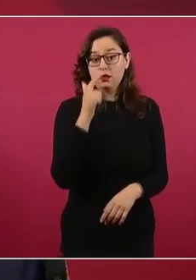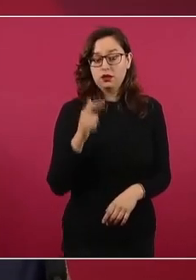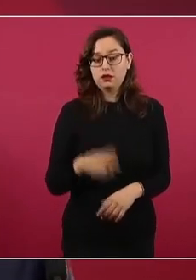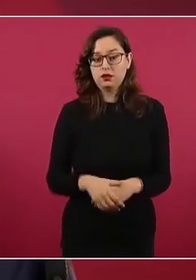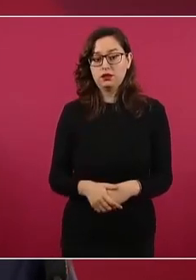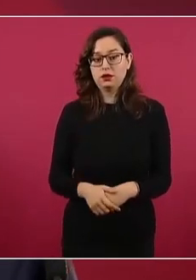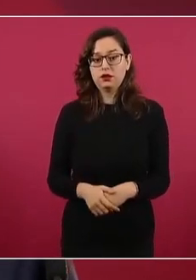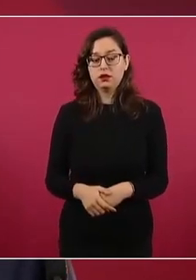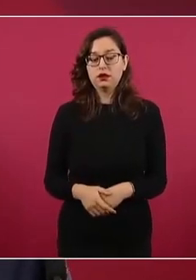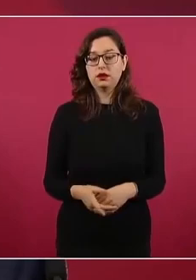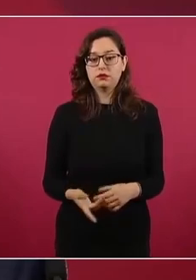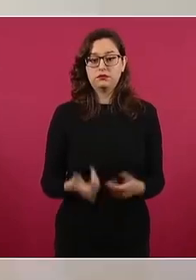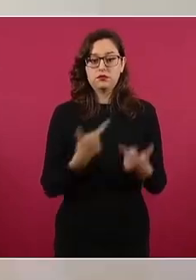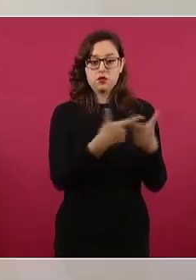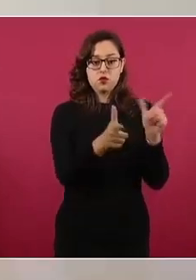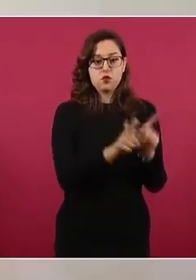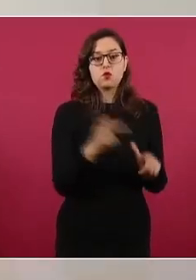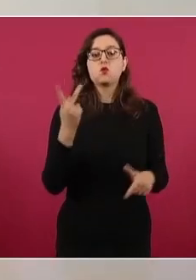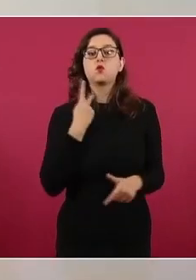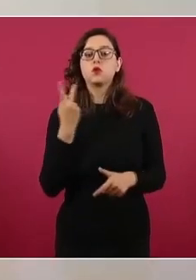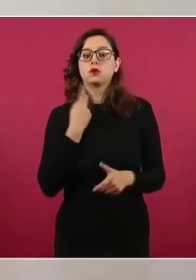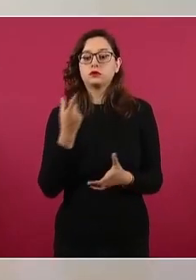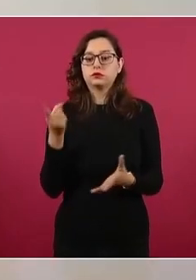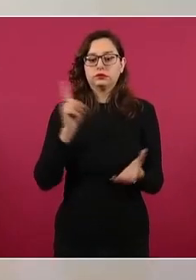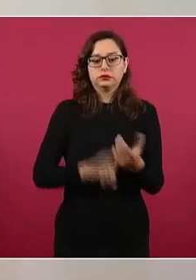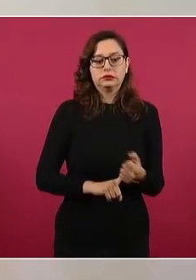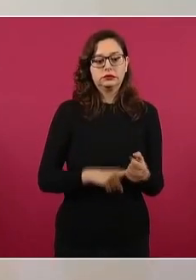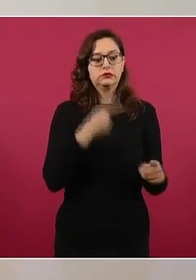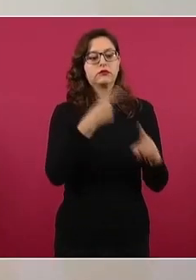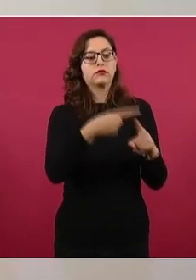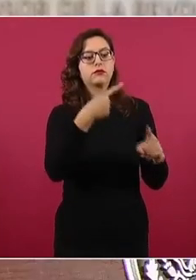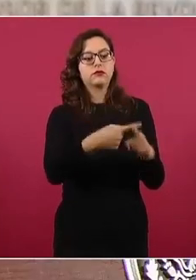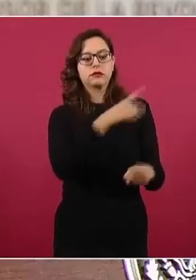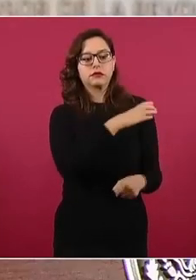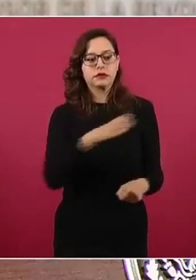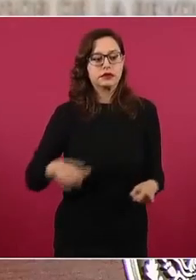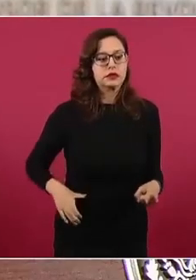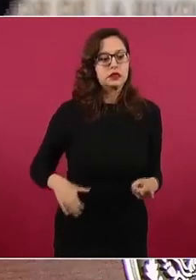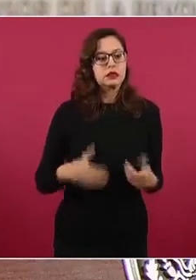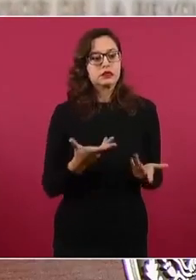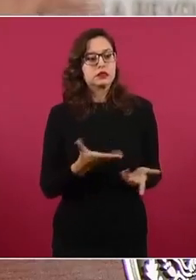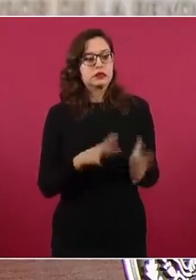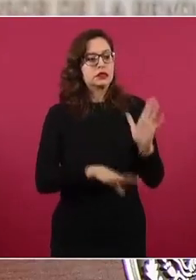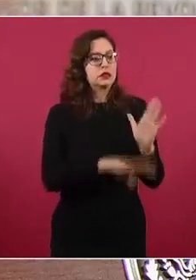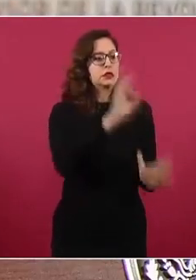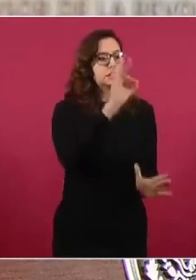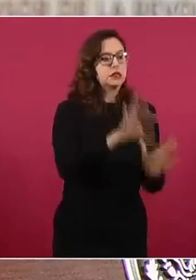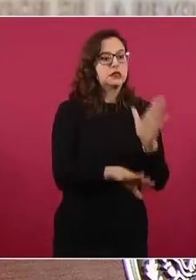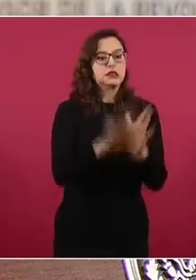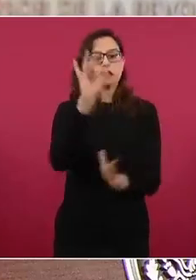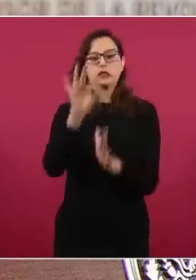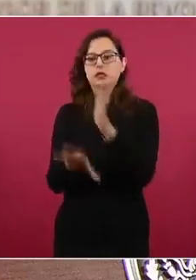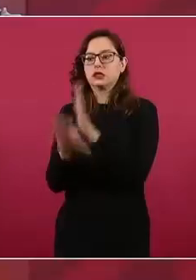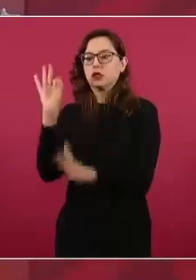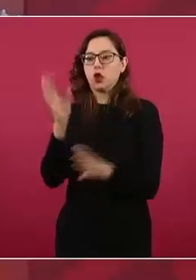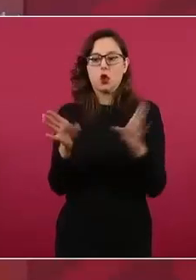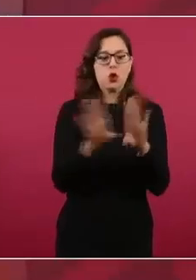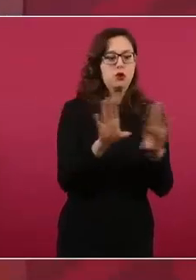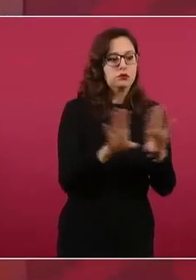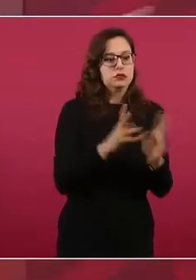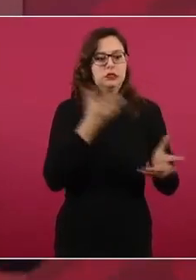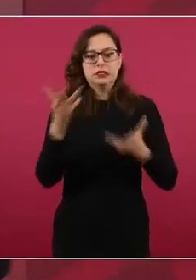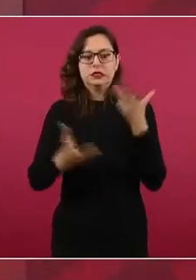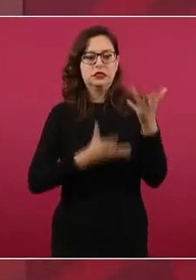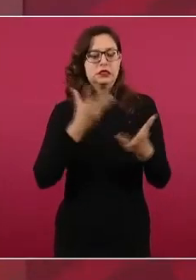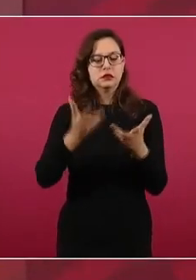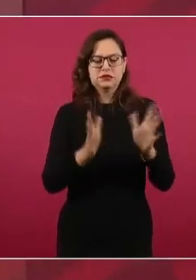a sus militantes, no tendrían tanto problema. ¿Qué hace Claudio X. González decidiendo?